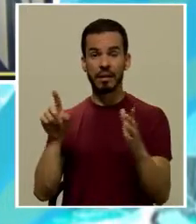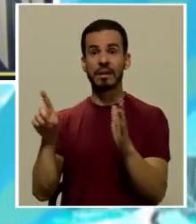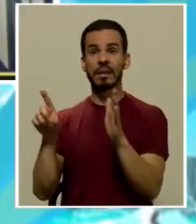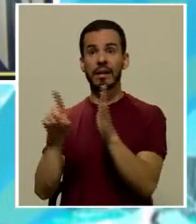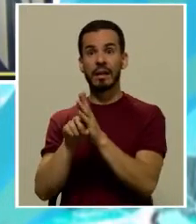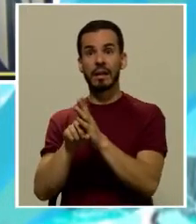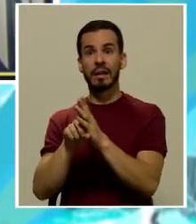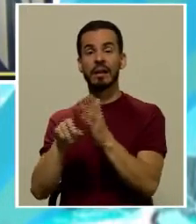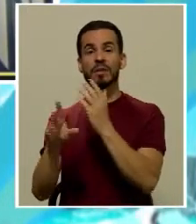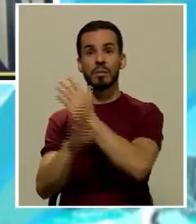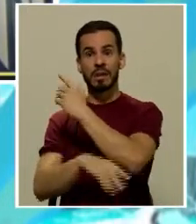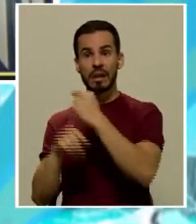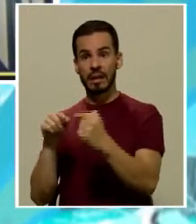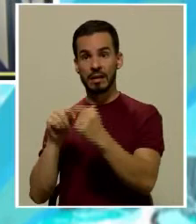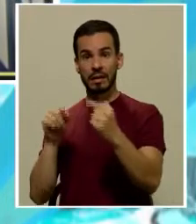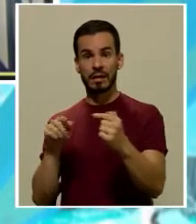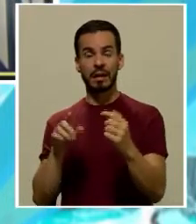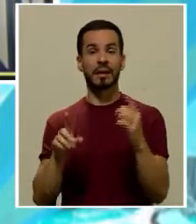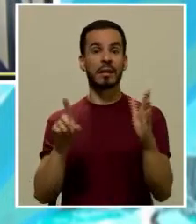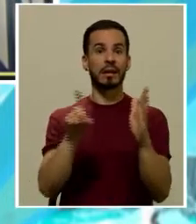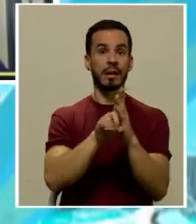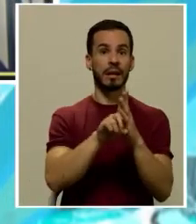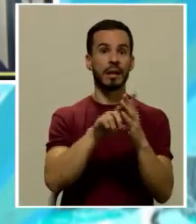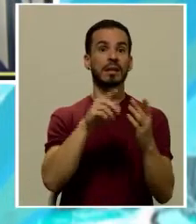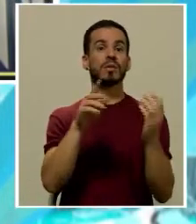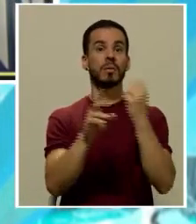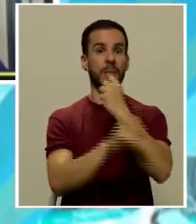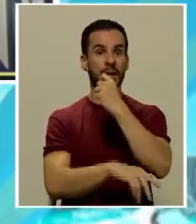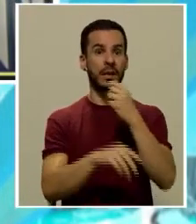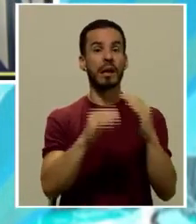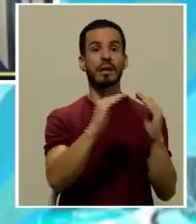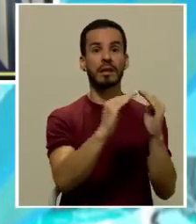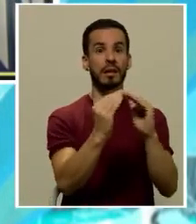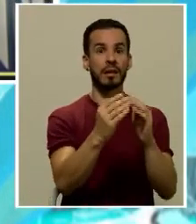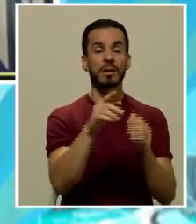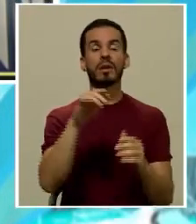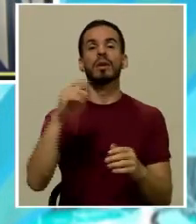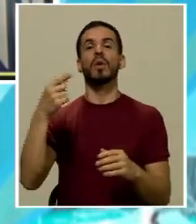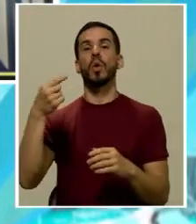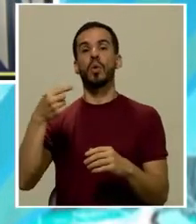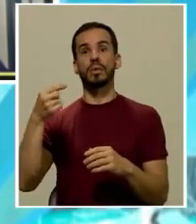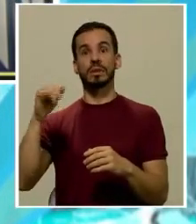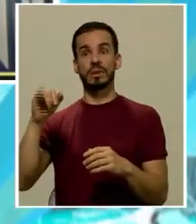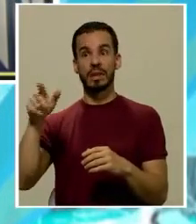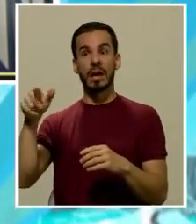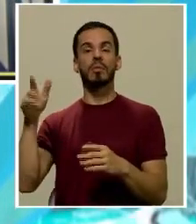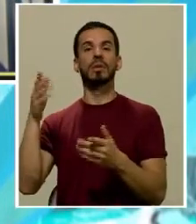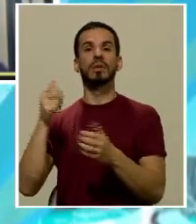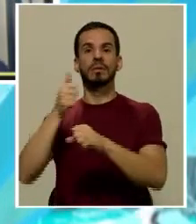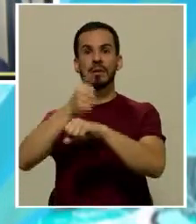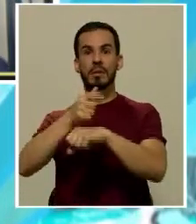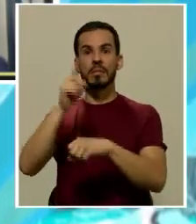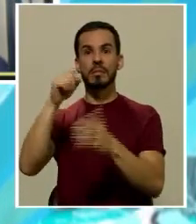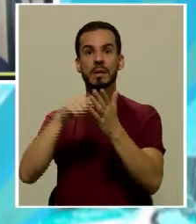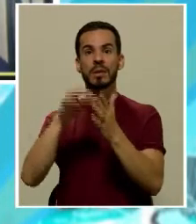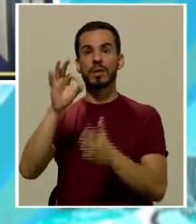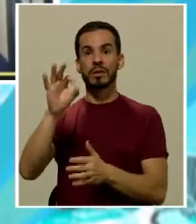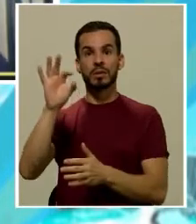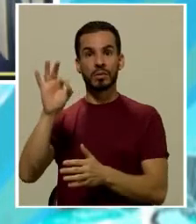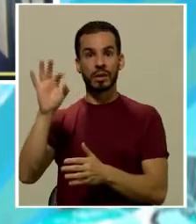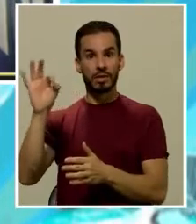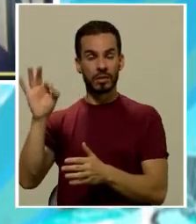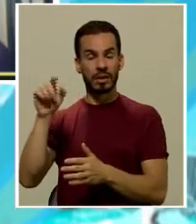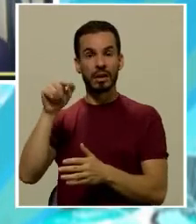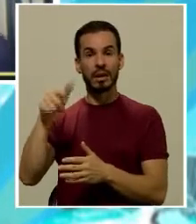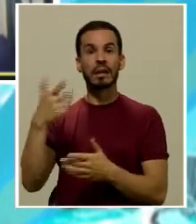penal del enemigo y el derecho penal del ciudadano la hace Hunter Jacobs fundamentalmente en 1999, aunque